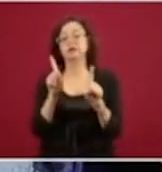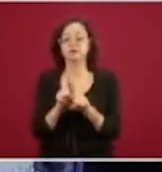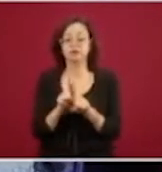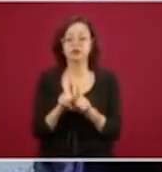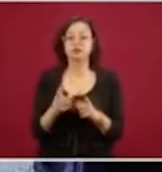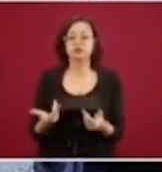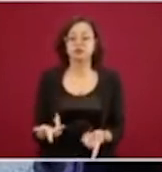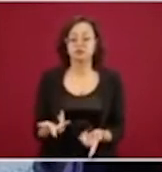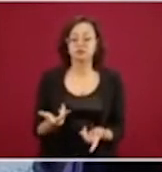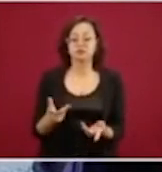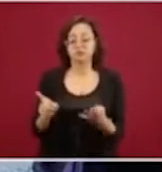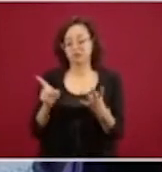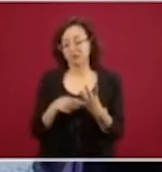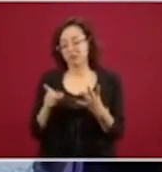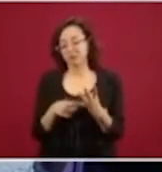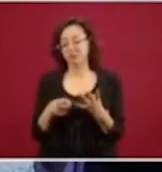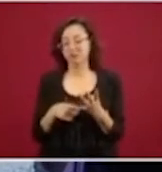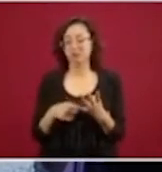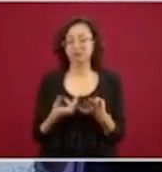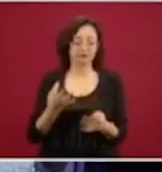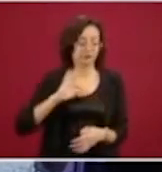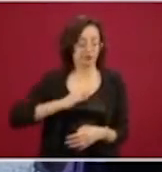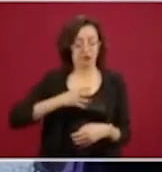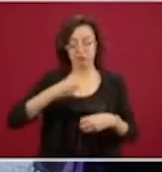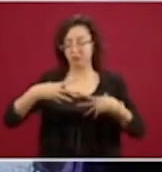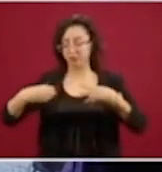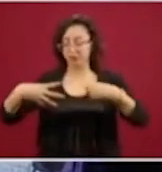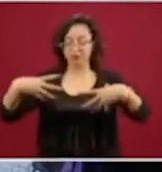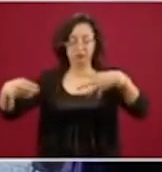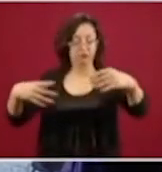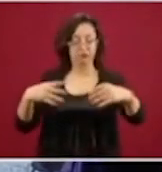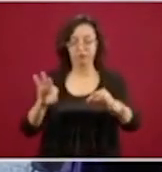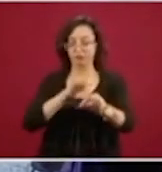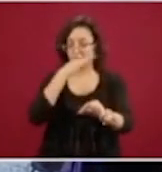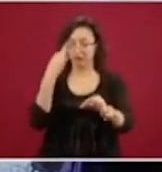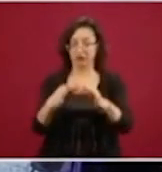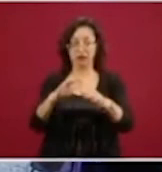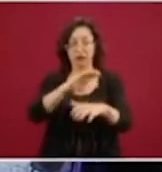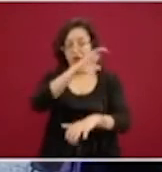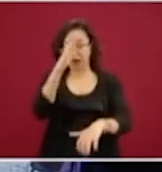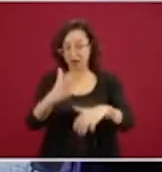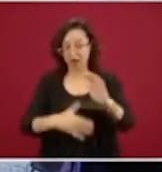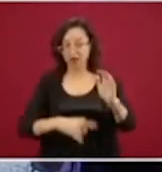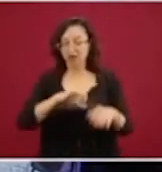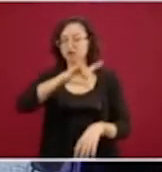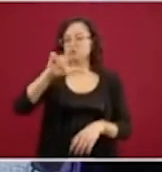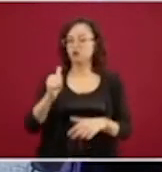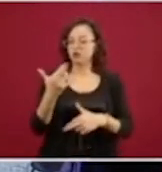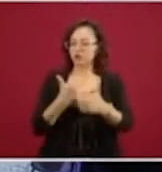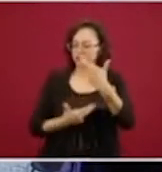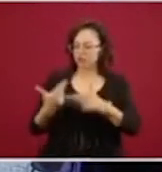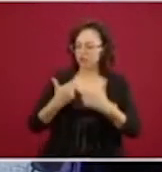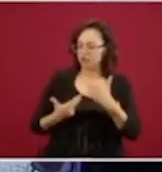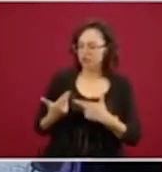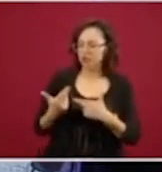del proceso más difícil o el punto más difícil, cómo vas a regresar a cierta normalidad y cómo